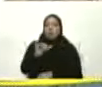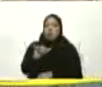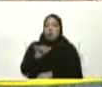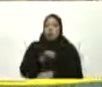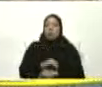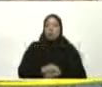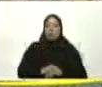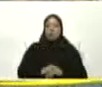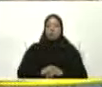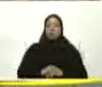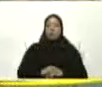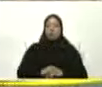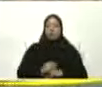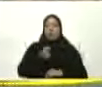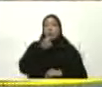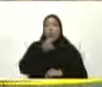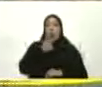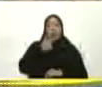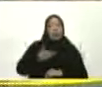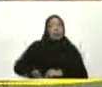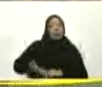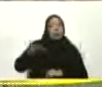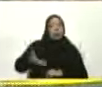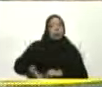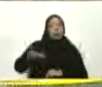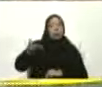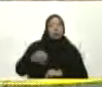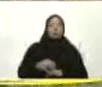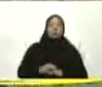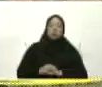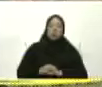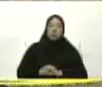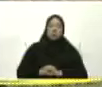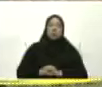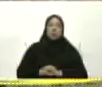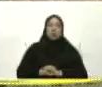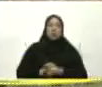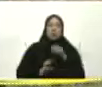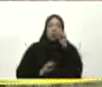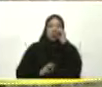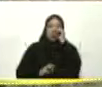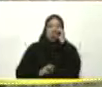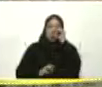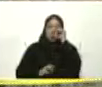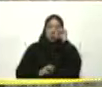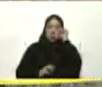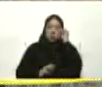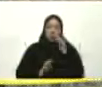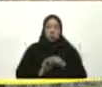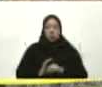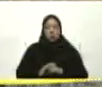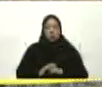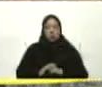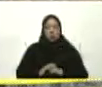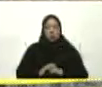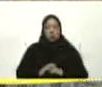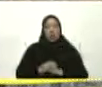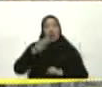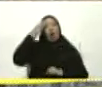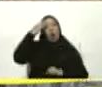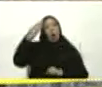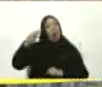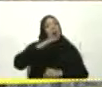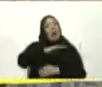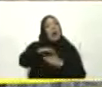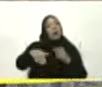Universidad Gracias Buenas tardes Buenas tardes Ciudadanos Presidentes Buenas tardes Ciudadanos Gobernadores Ciudadanos Rectores Ciudadanos